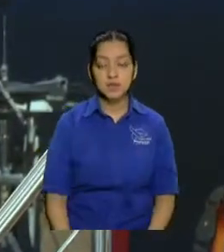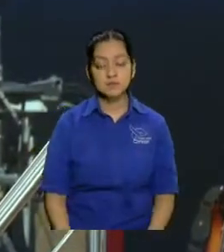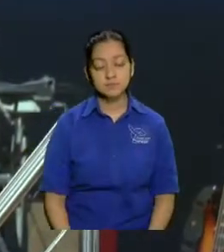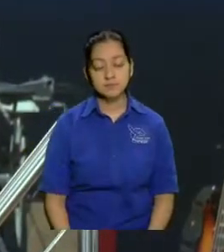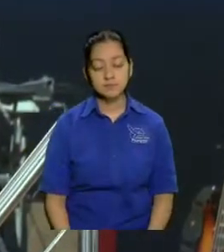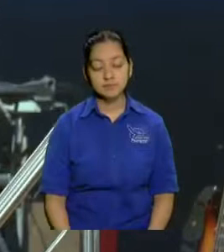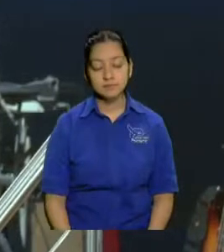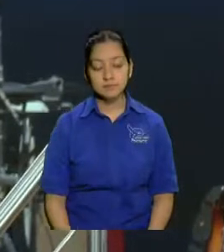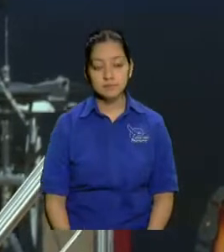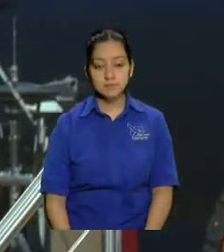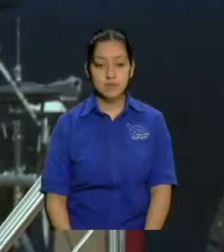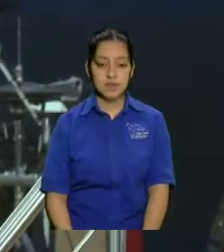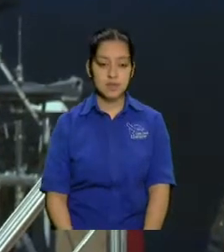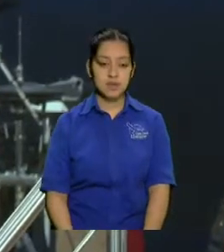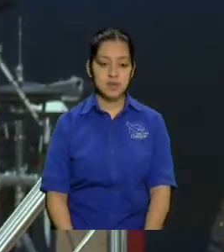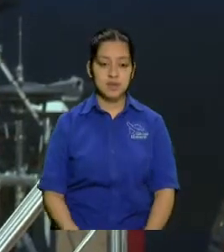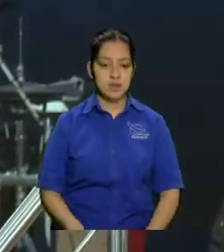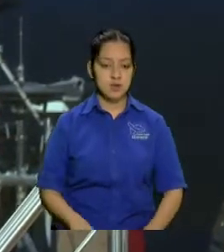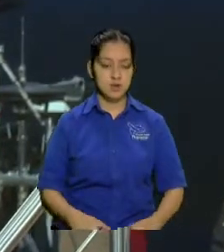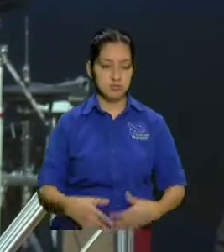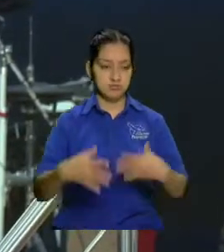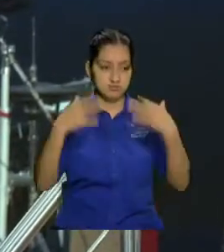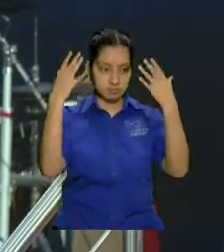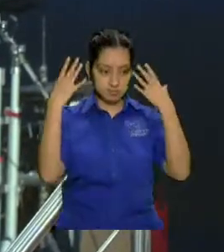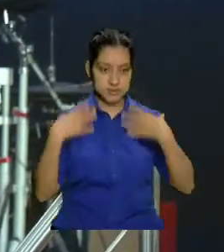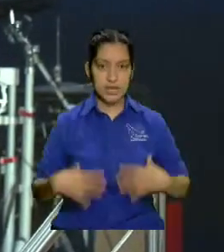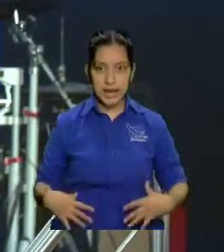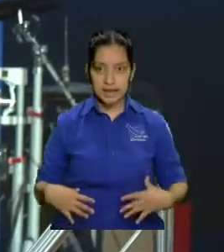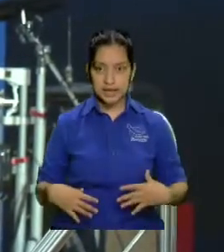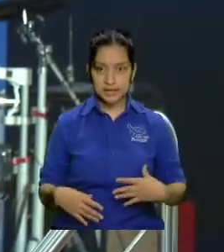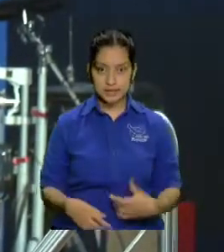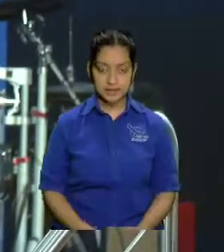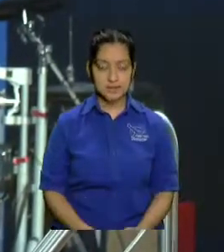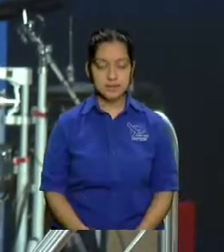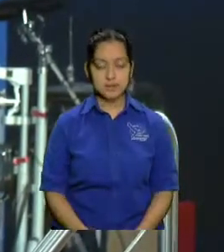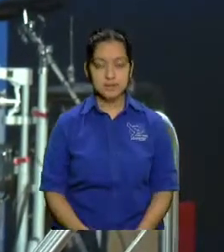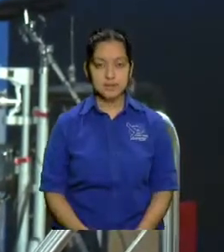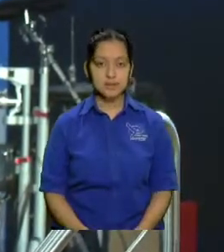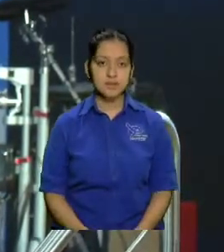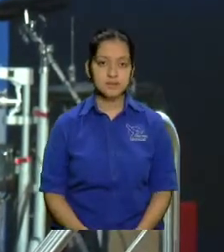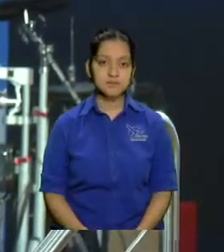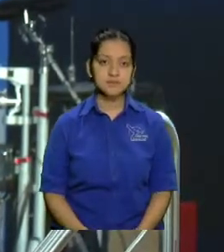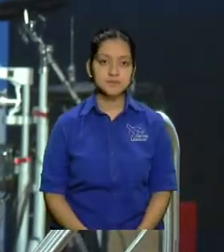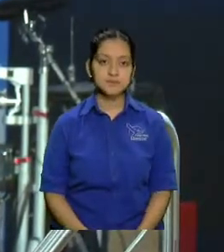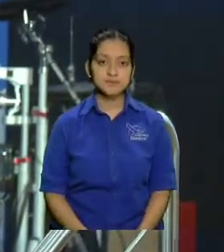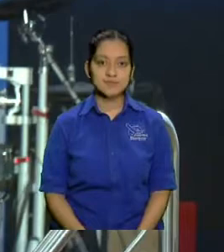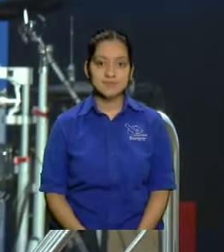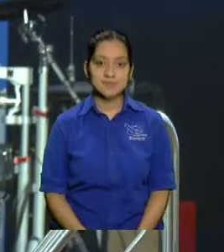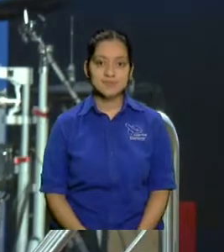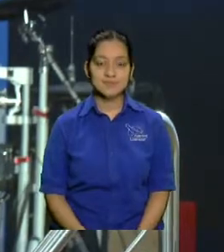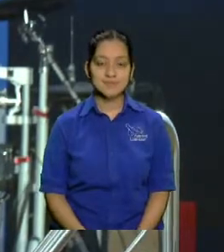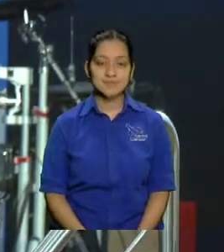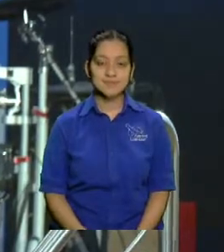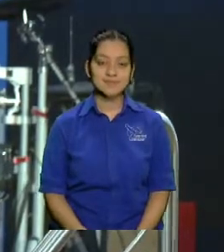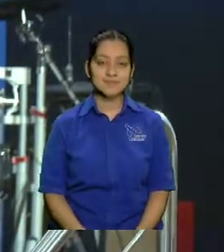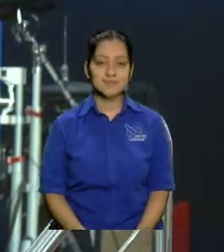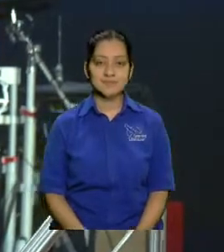perdón ya pasó el día así que no estoy legalista porque no le estoy tirando a eso le estoy tirando ya que pasó y a golpe dado no le quite